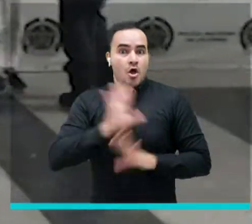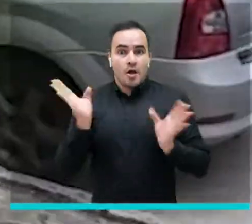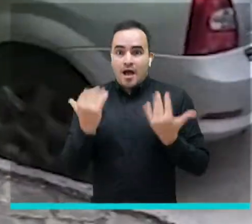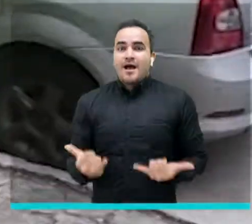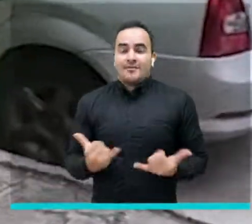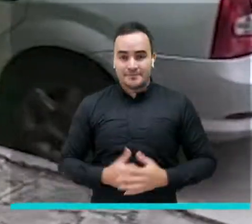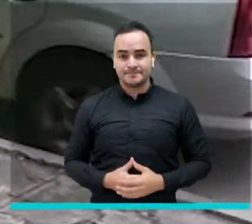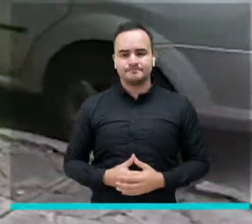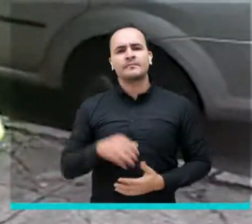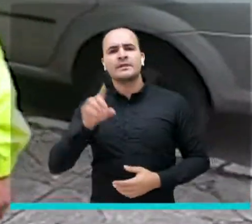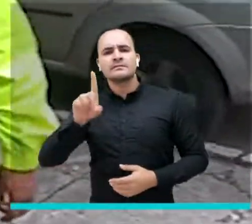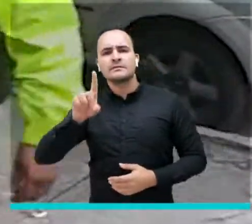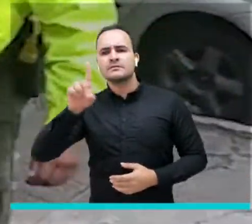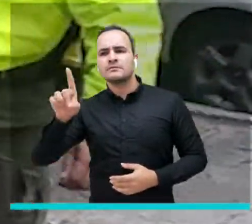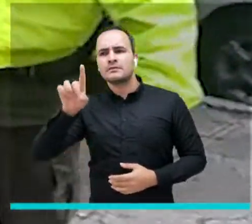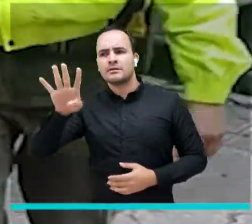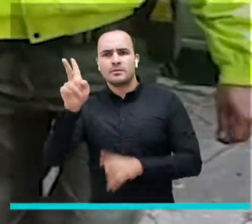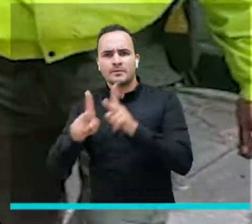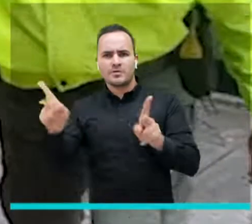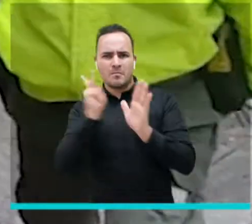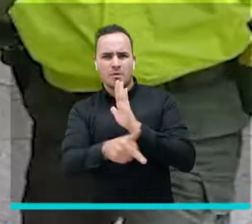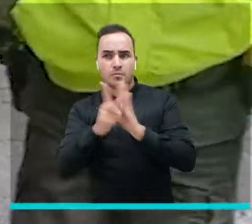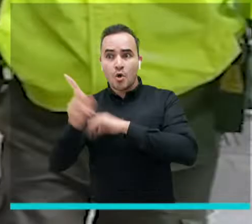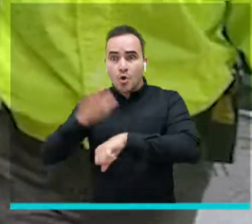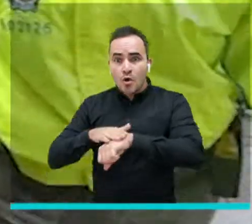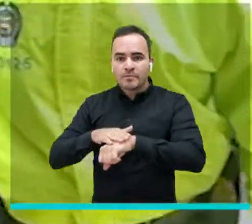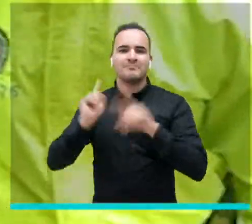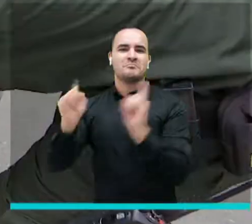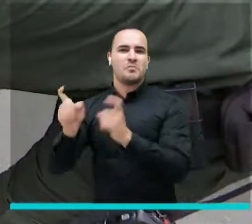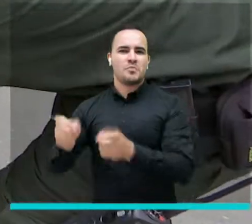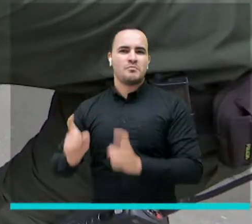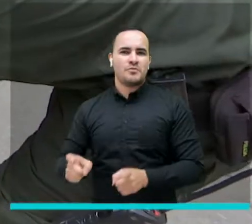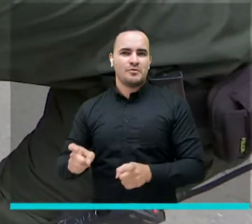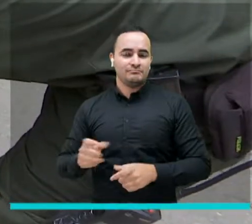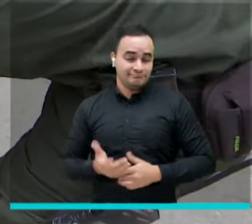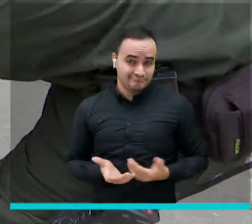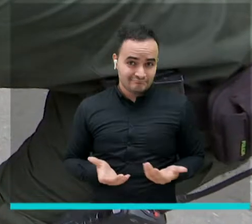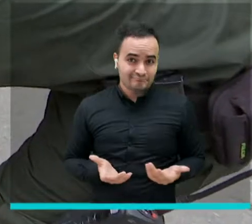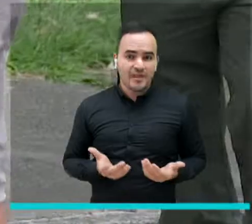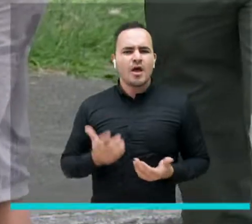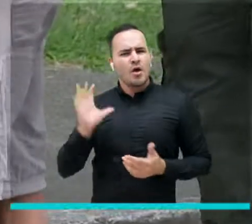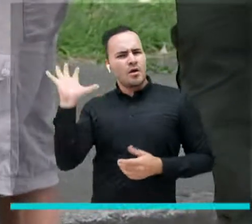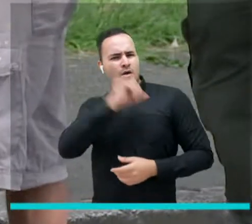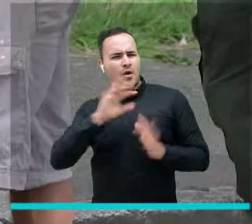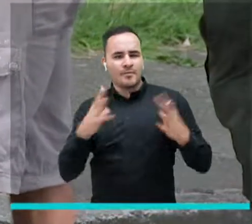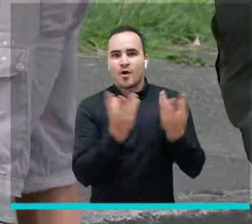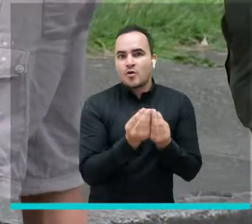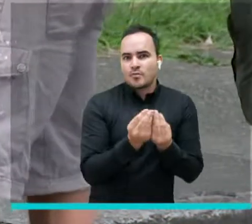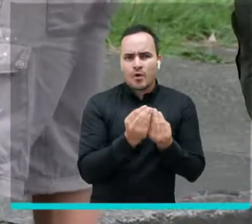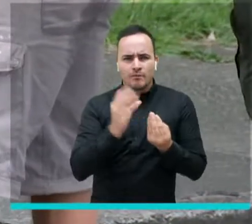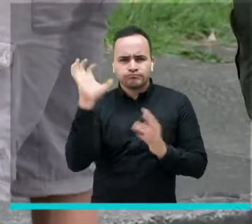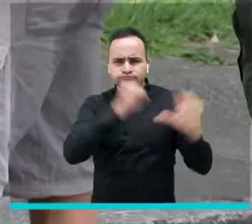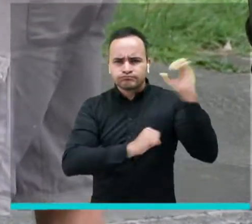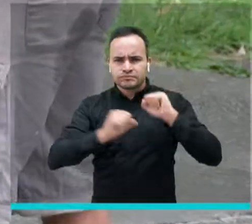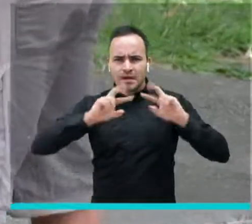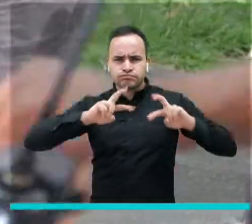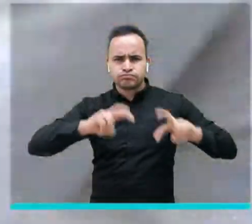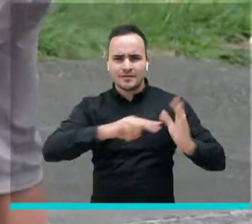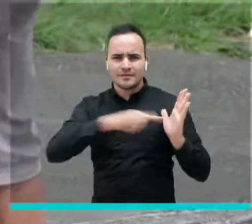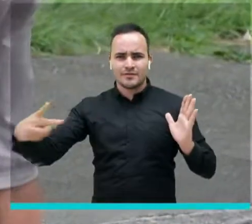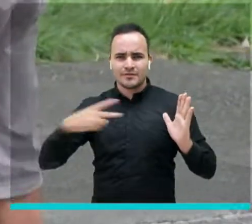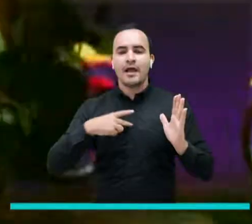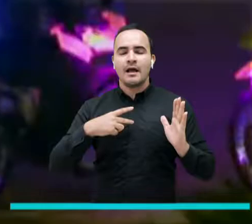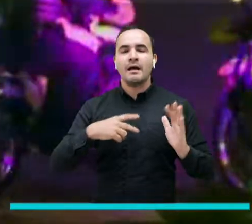además 114 homicidas fueron capturados esto se da como resultado de la creación del grupo táctico anti